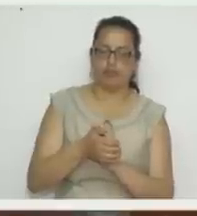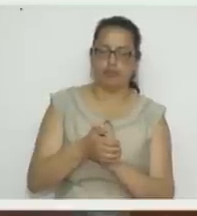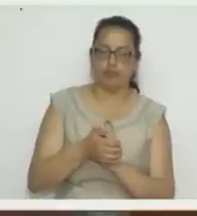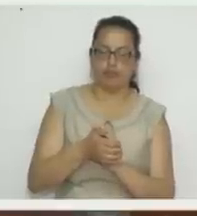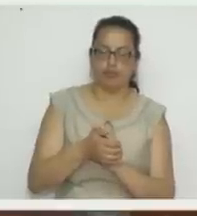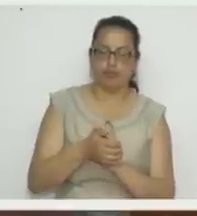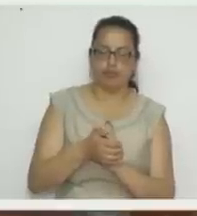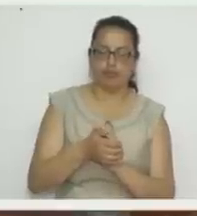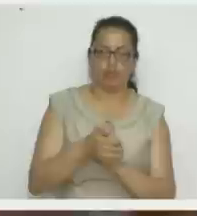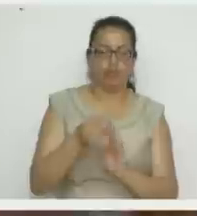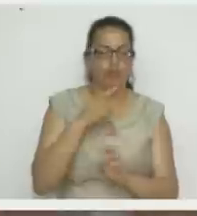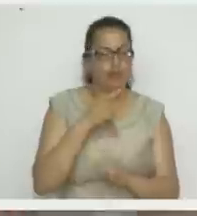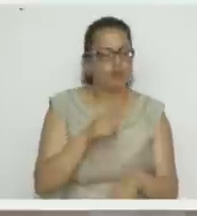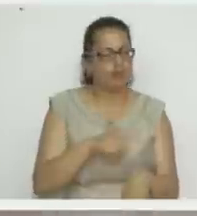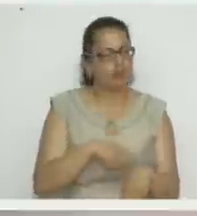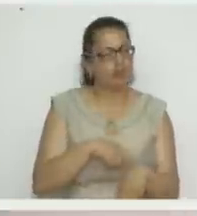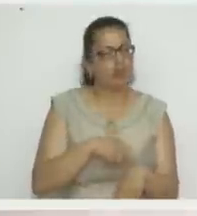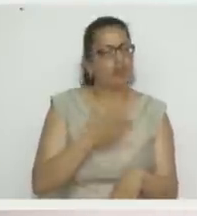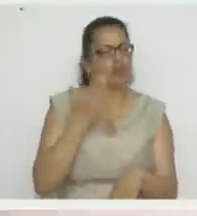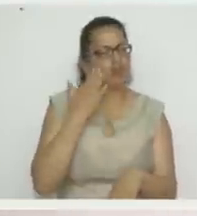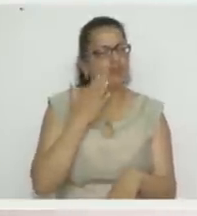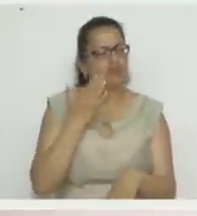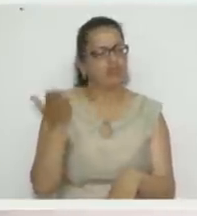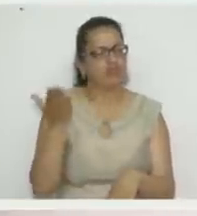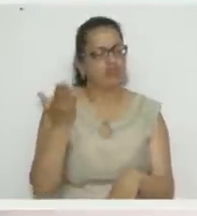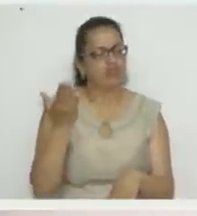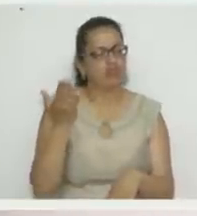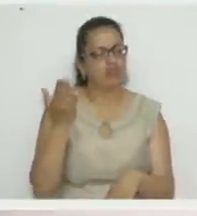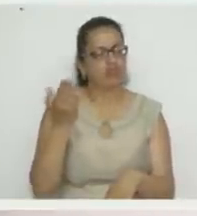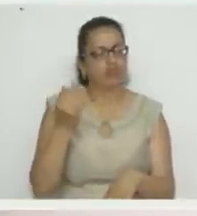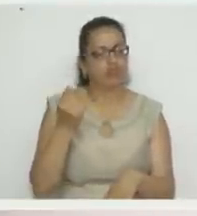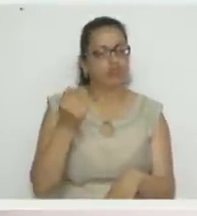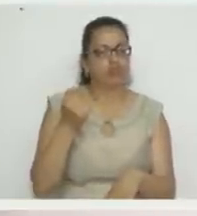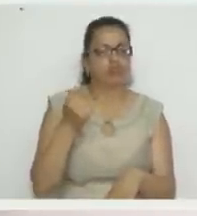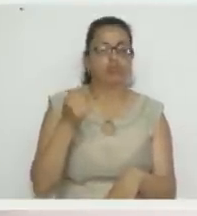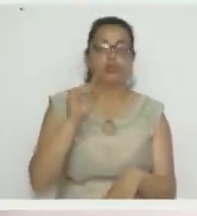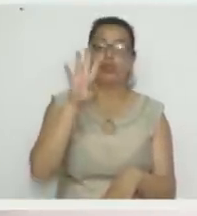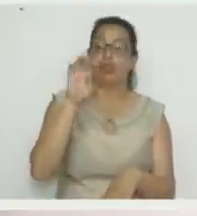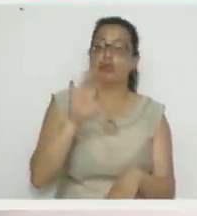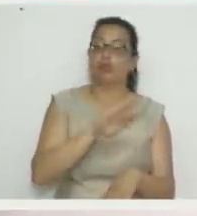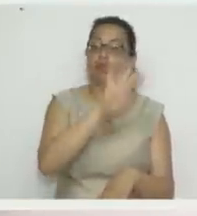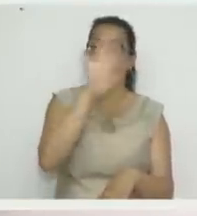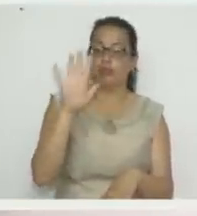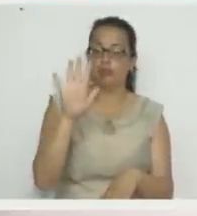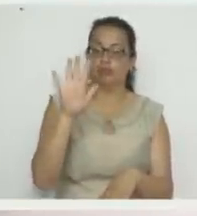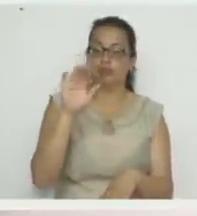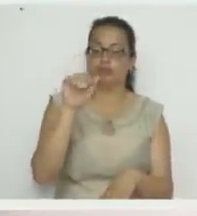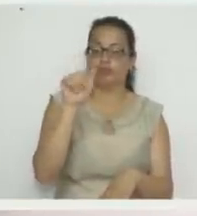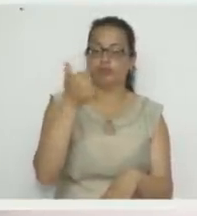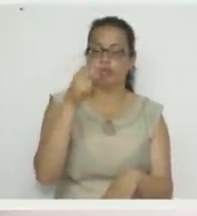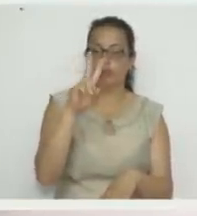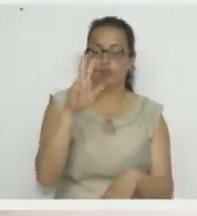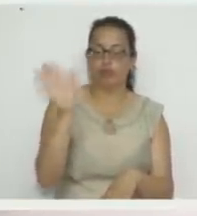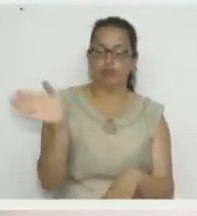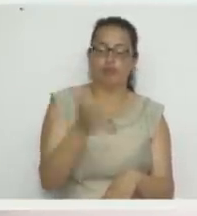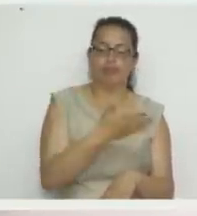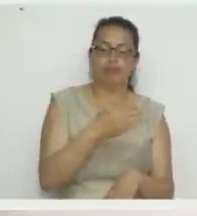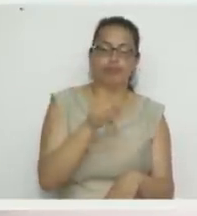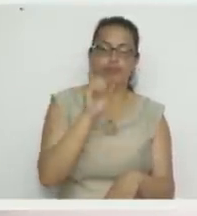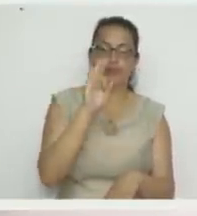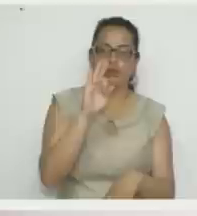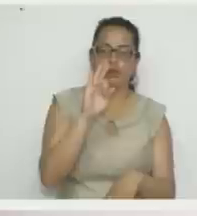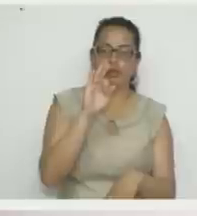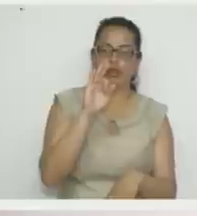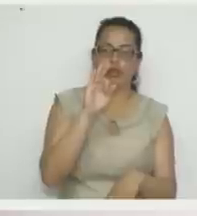Profe, me dice que los horarios de la academia, ¿qué día son? De 9 a 12, de 2 a 5, de 3 a